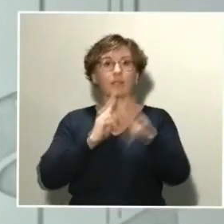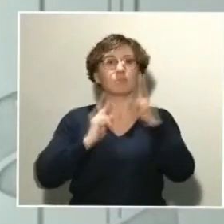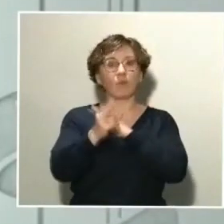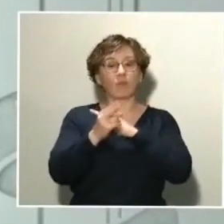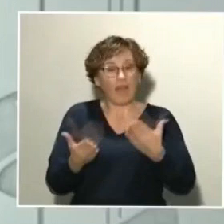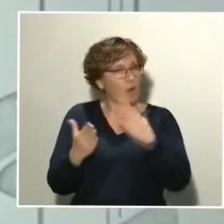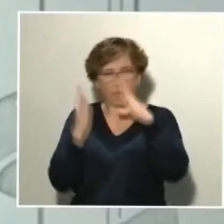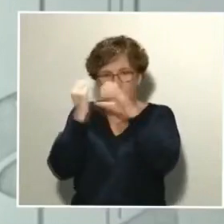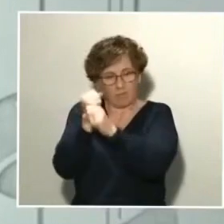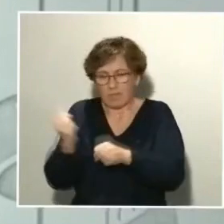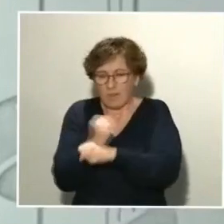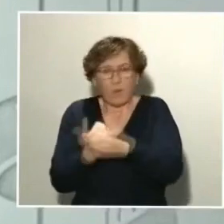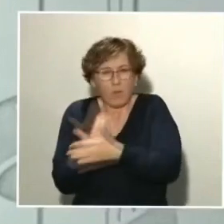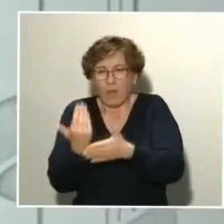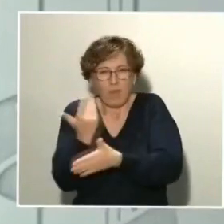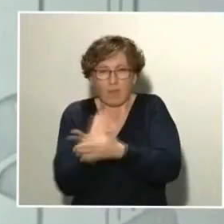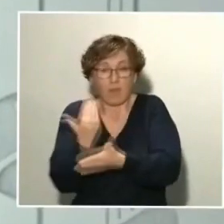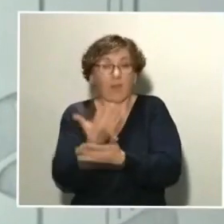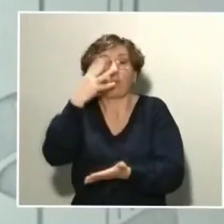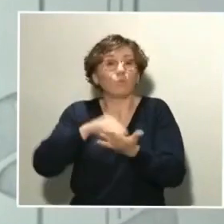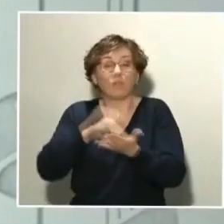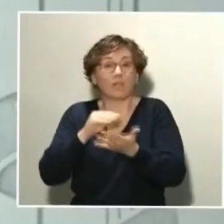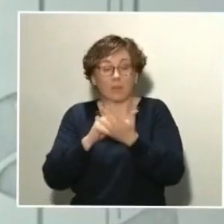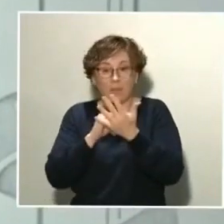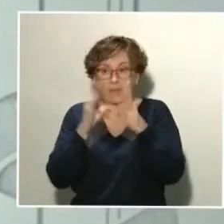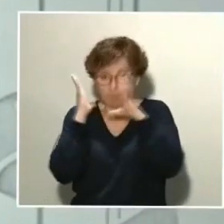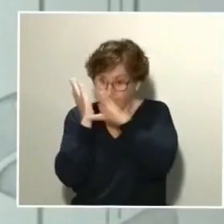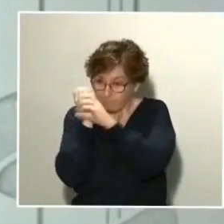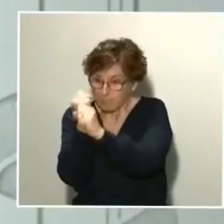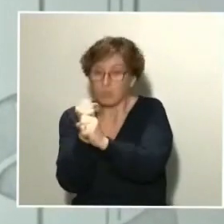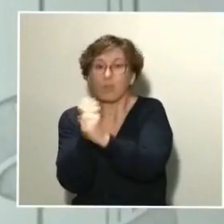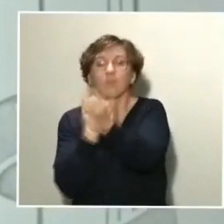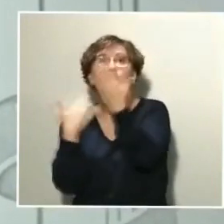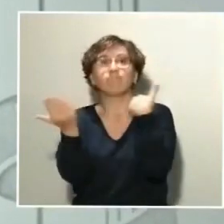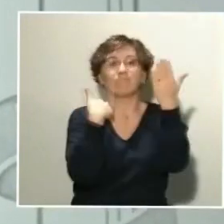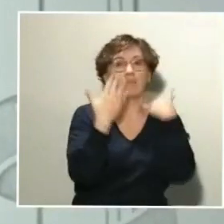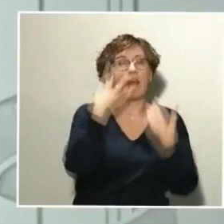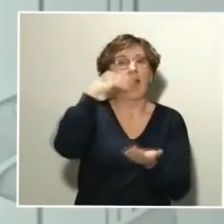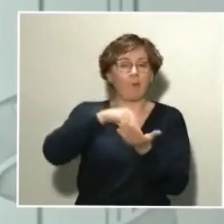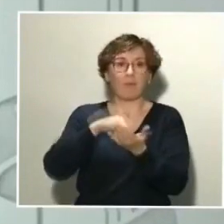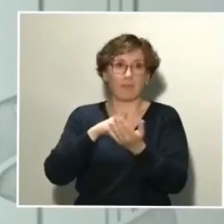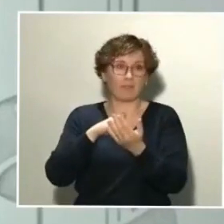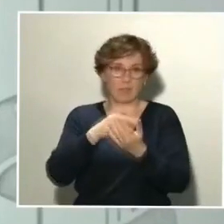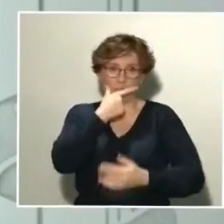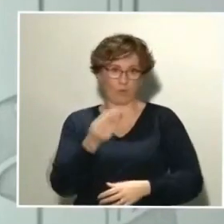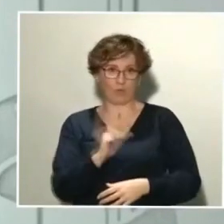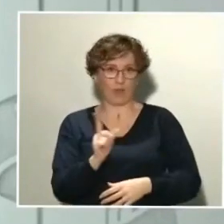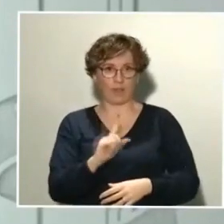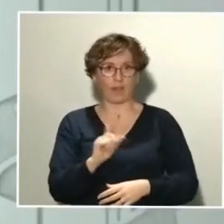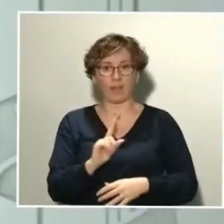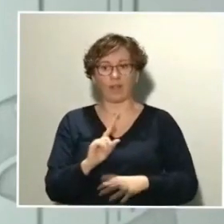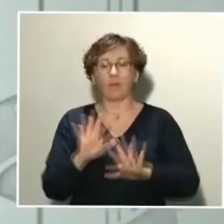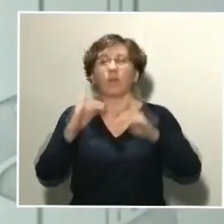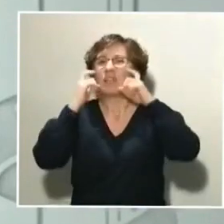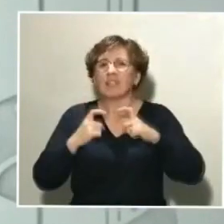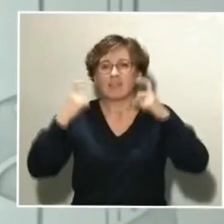interna que nos absorbe y es difícil mantener la fluidez de conversaciones en algunos momentos, pero estamos haciendo un esfuerzo por tratar de entender lo